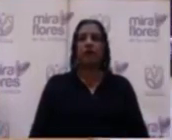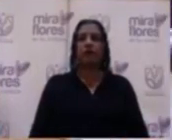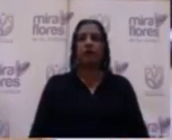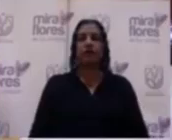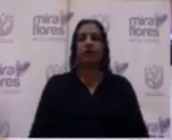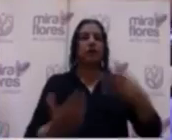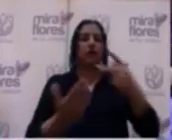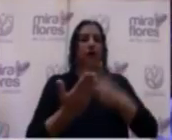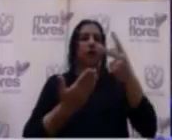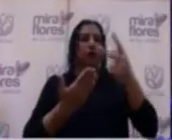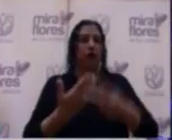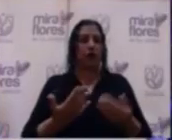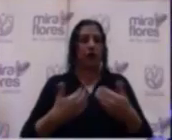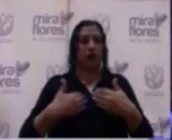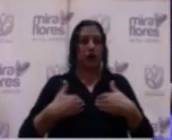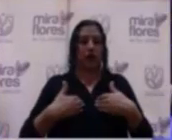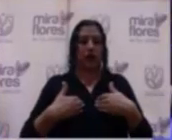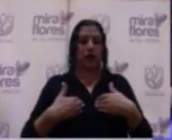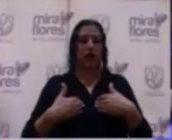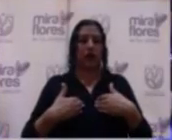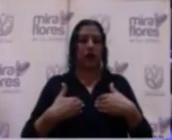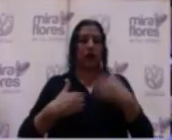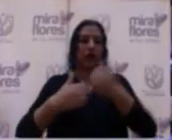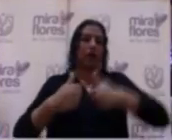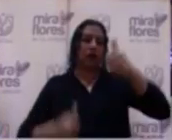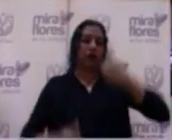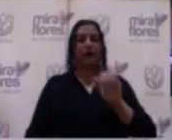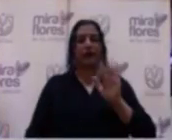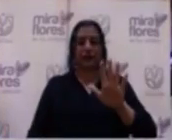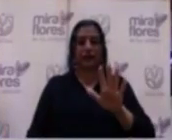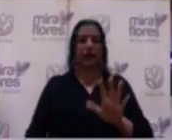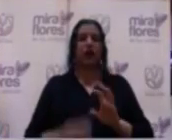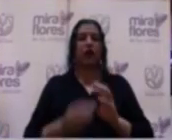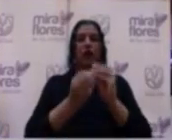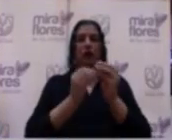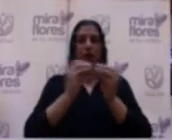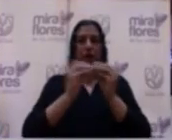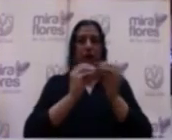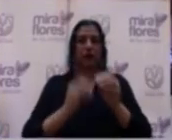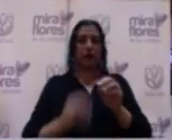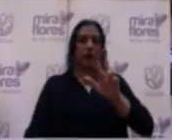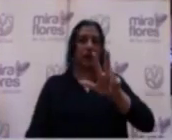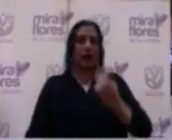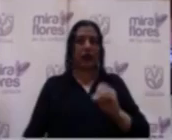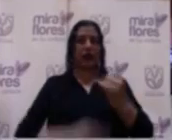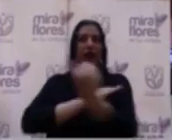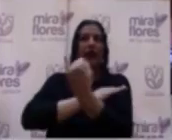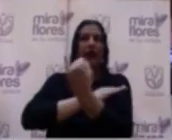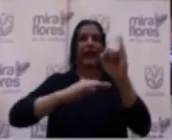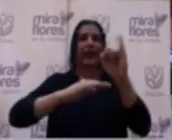proyecto que tiene la prioridad 5, implementación de 30 islas ecológicas,